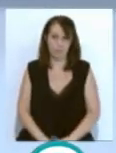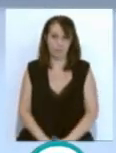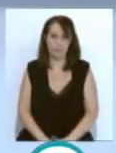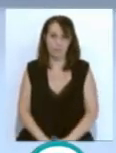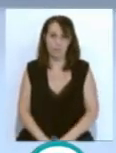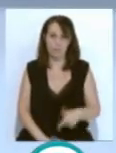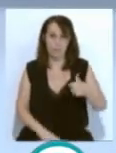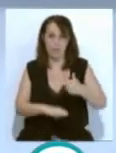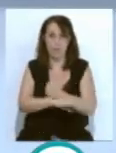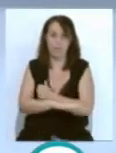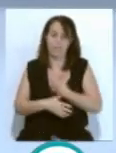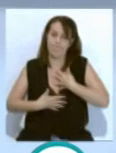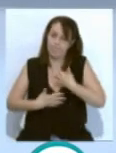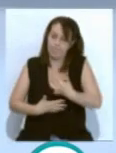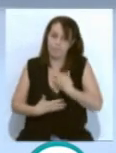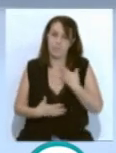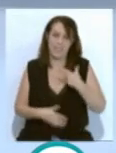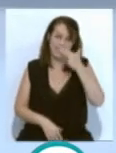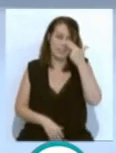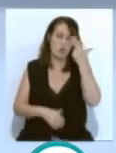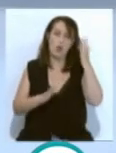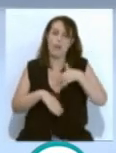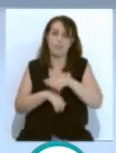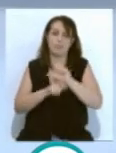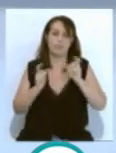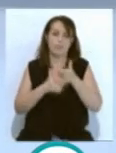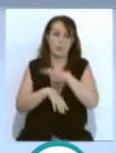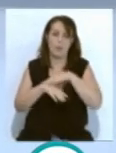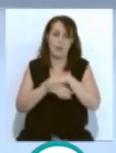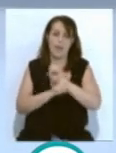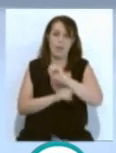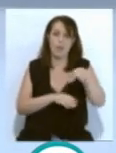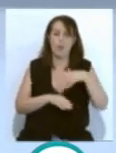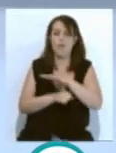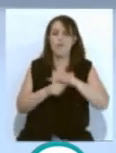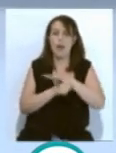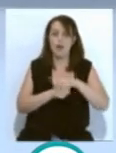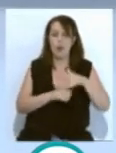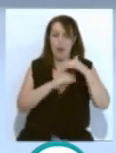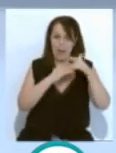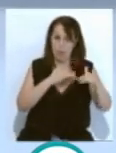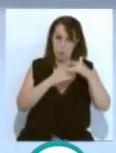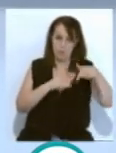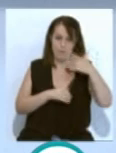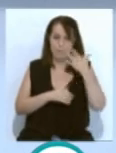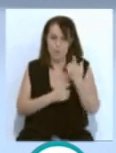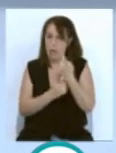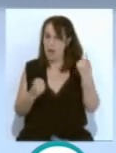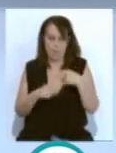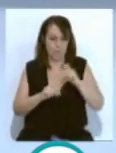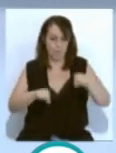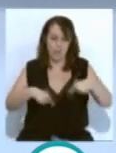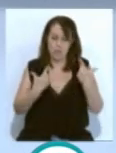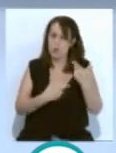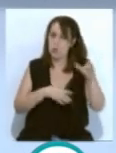Y Ciudadanos lamenta la falta de interés del equipo de gobierno y el abandono que sufre la laguna a la falta de limpieza en los contenedores de